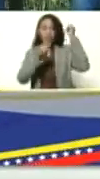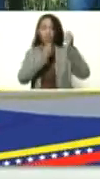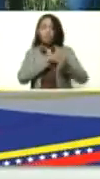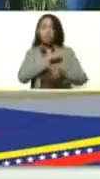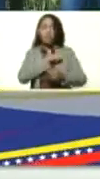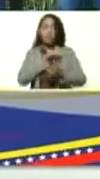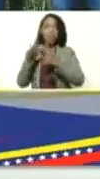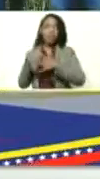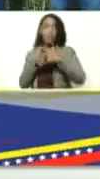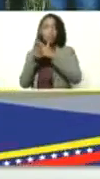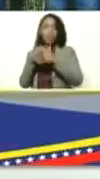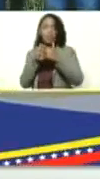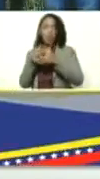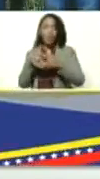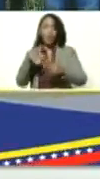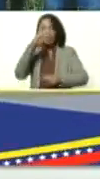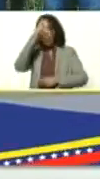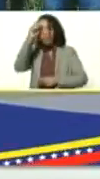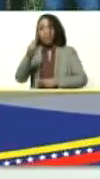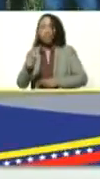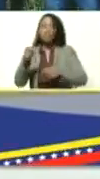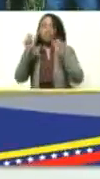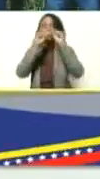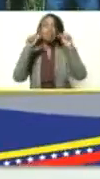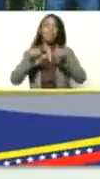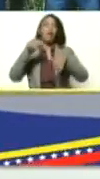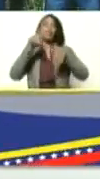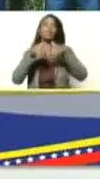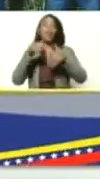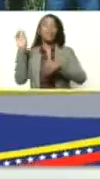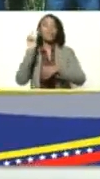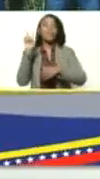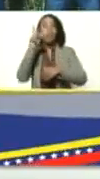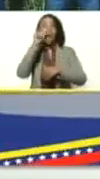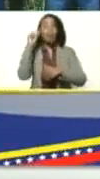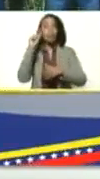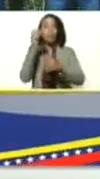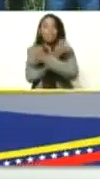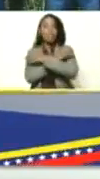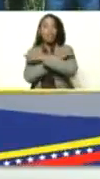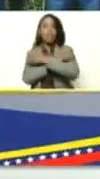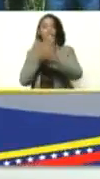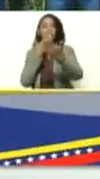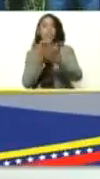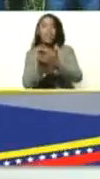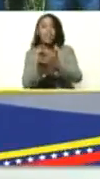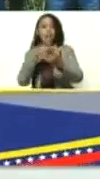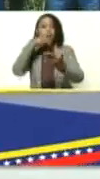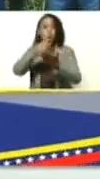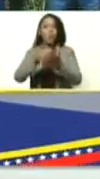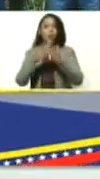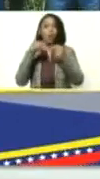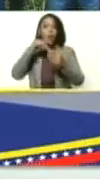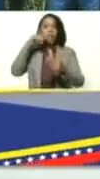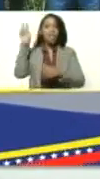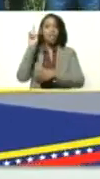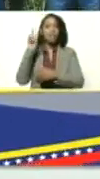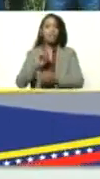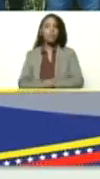de España por reconocer el sistema electoral venezolano y por felicitarnos gracias a nombre de toda Venezuela